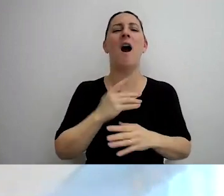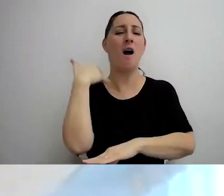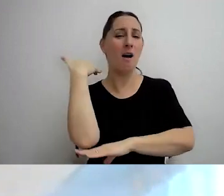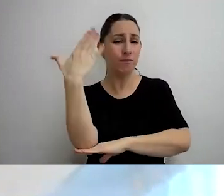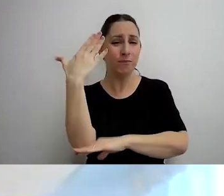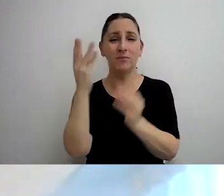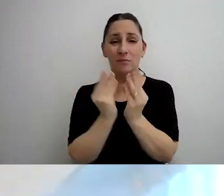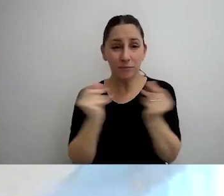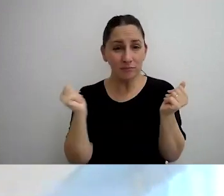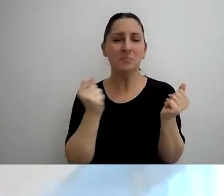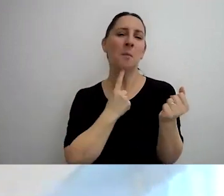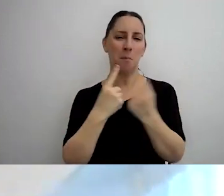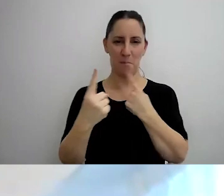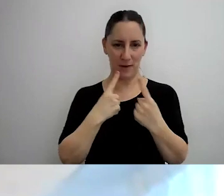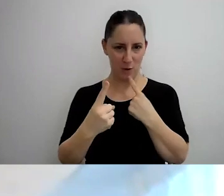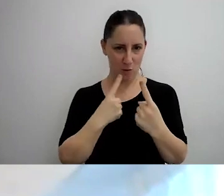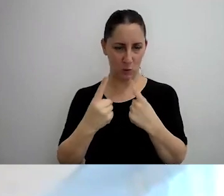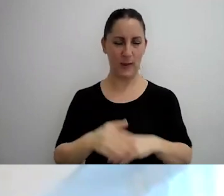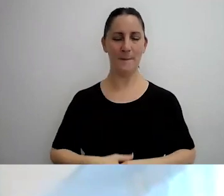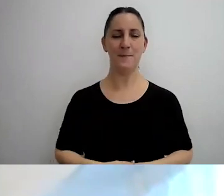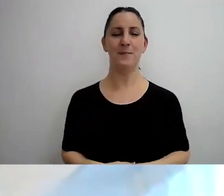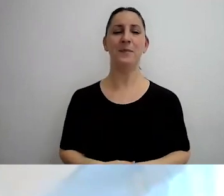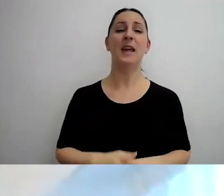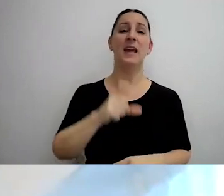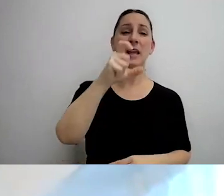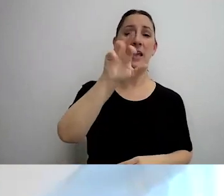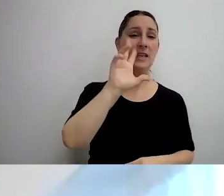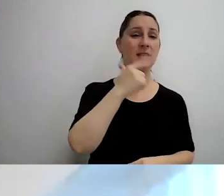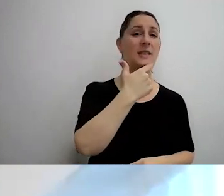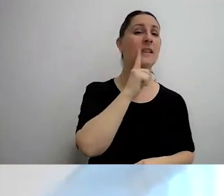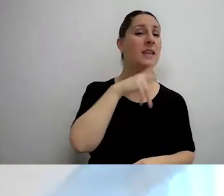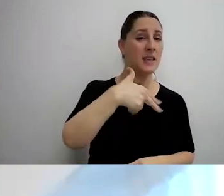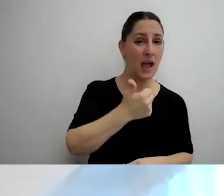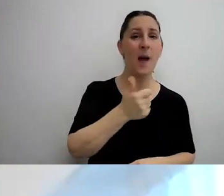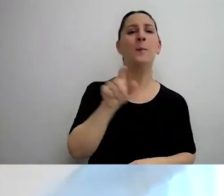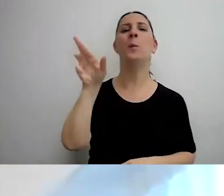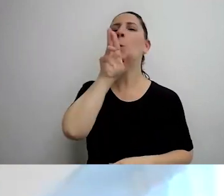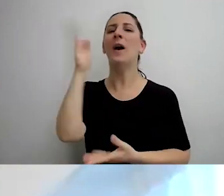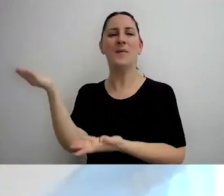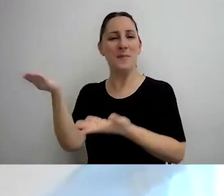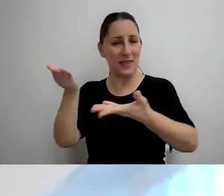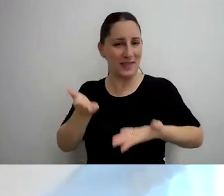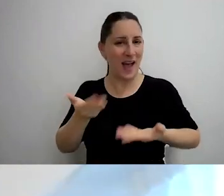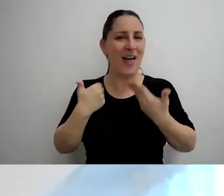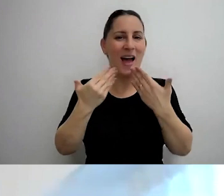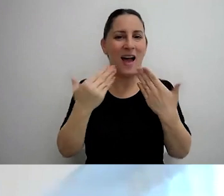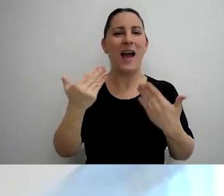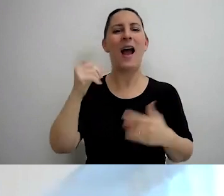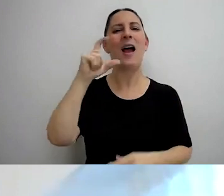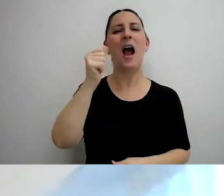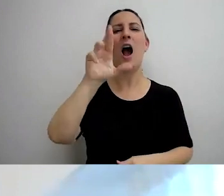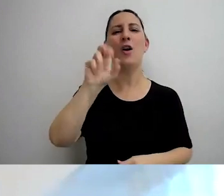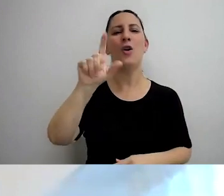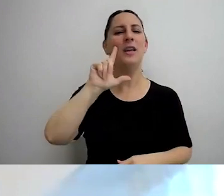las exposiciones. Tanto de Cristina, como de la invitada, a le agradezco muchísimo, Carolina Calelio,